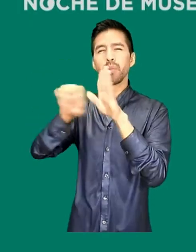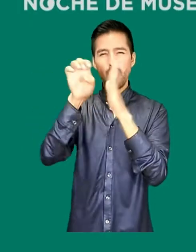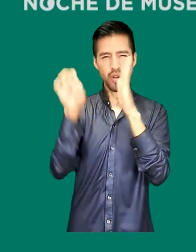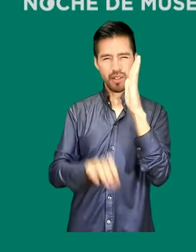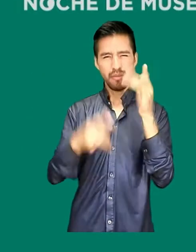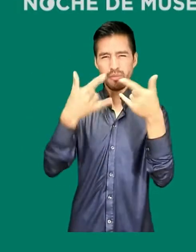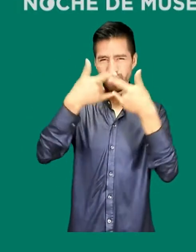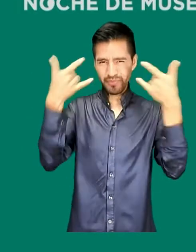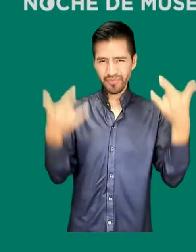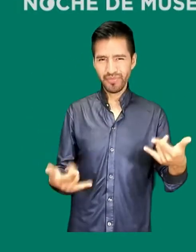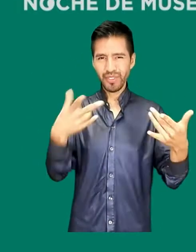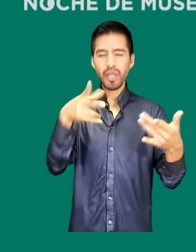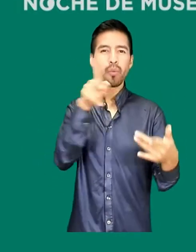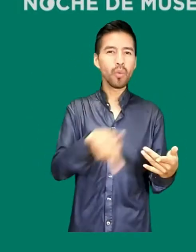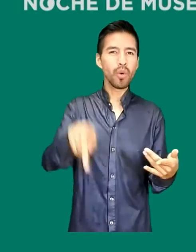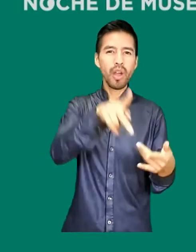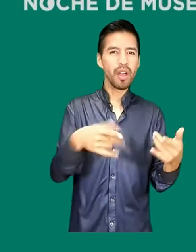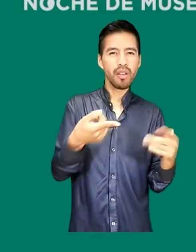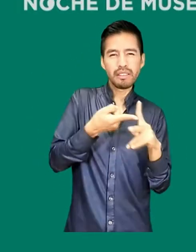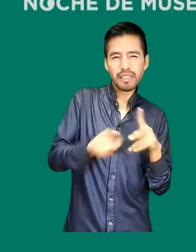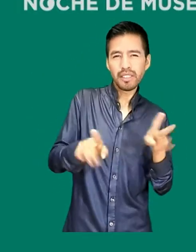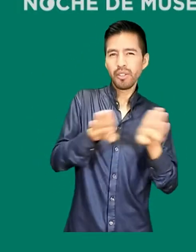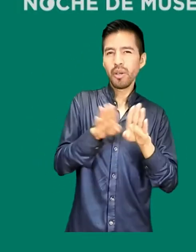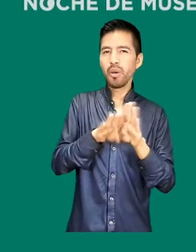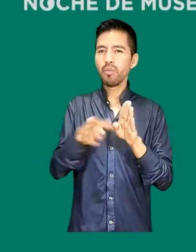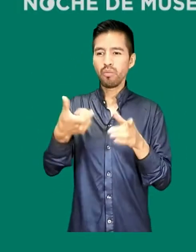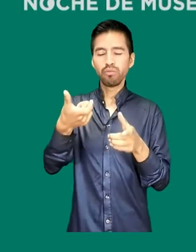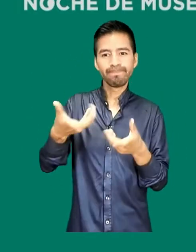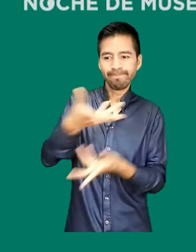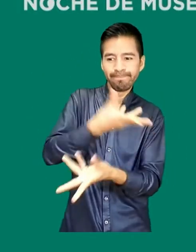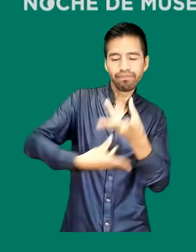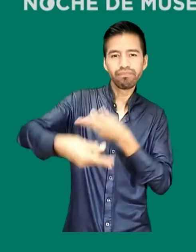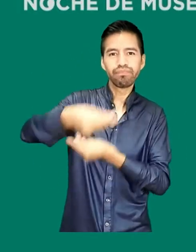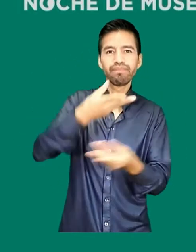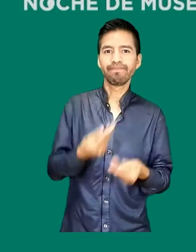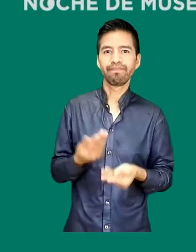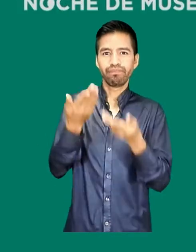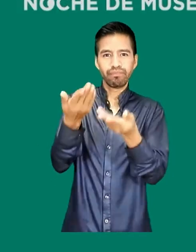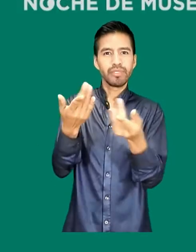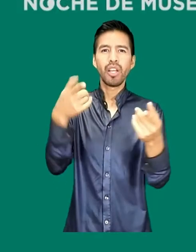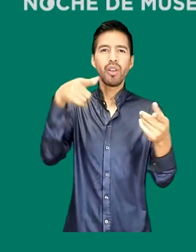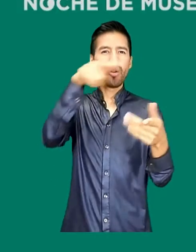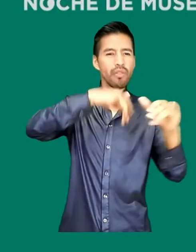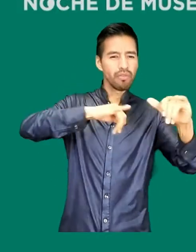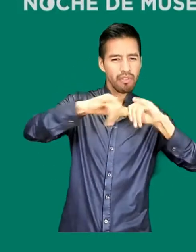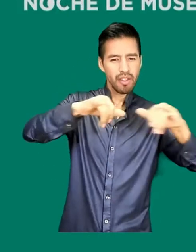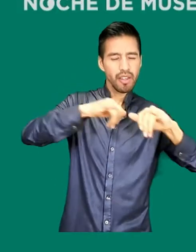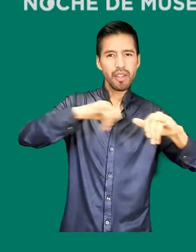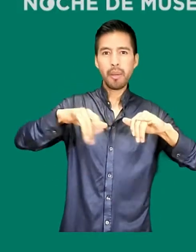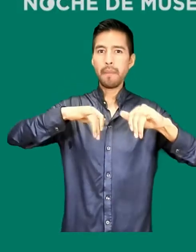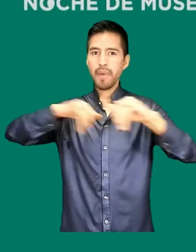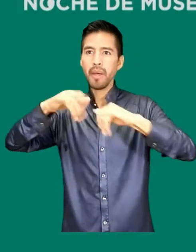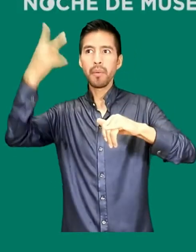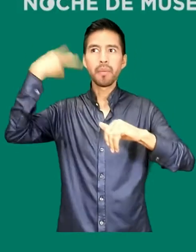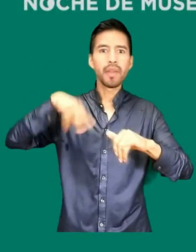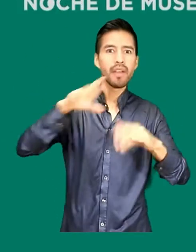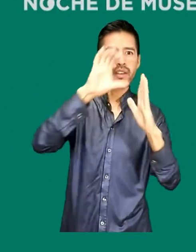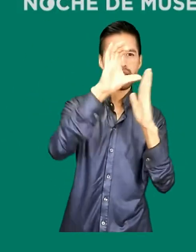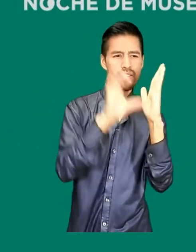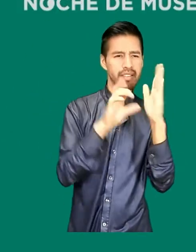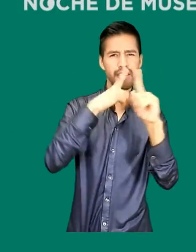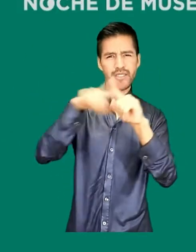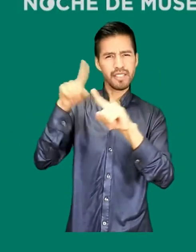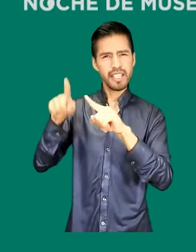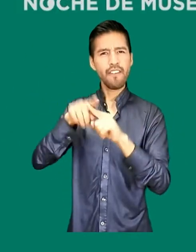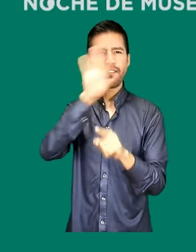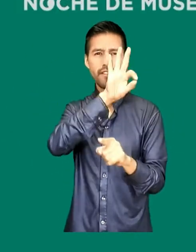se narraba el origen de un pueblo, el cobro de tributos, la localización de puntos geográficos, mapas de viaje y calendarios que contenían las